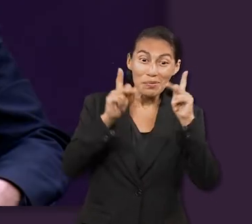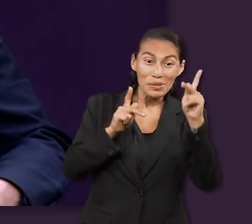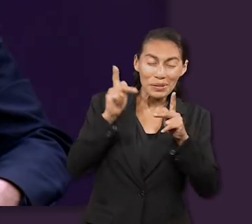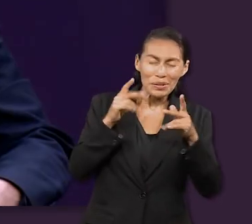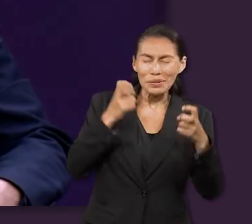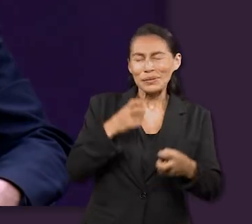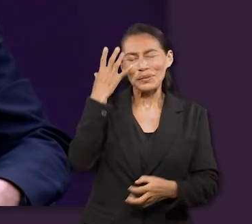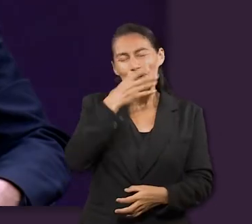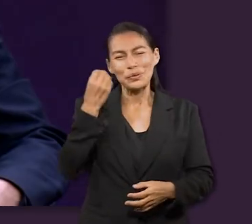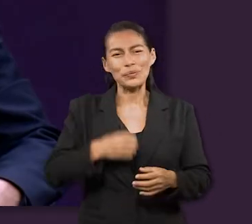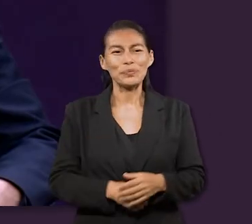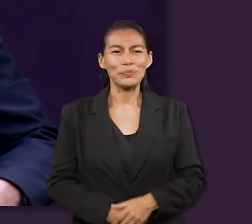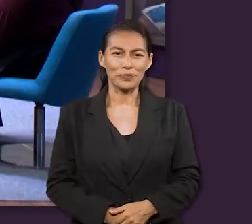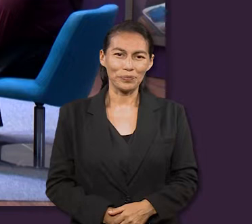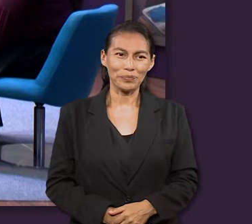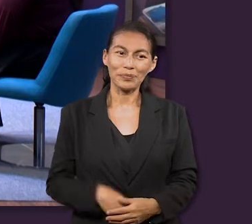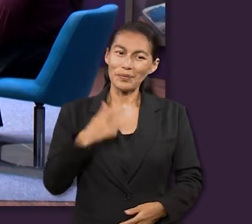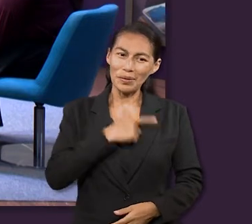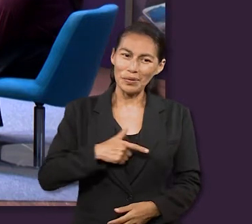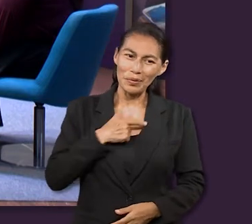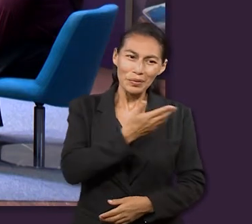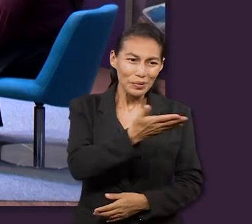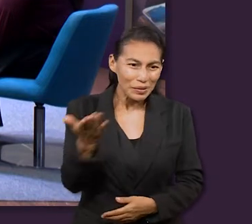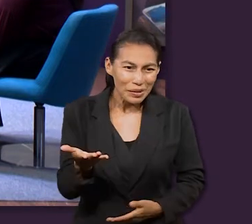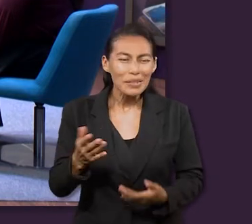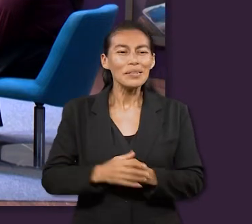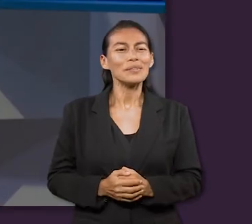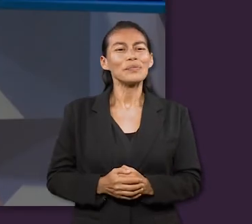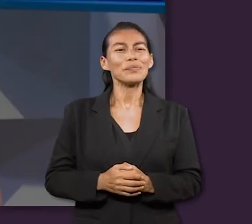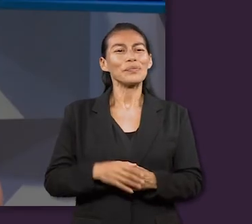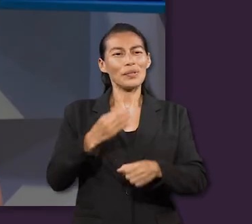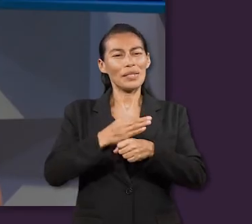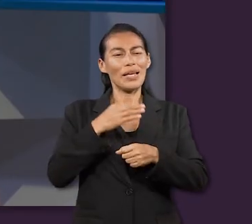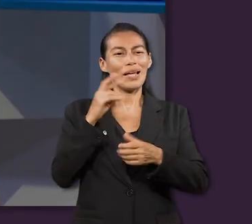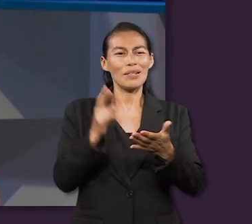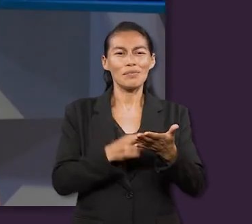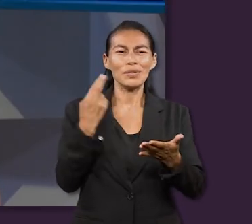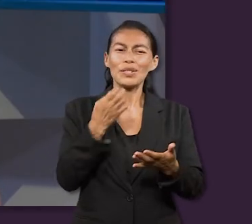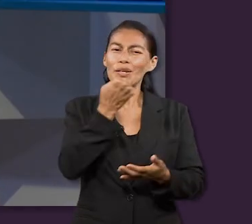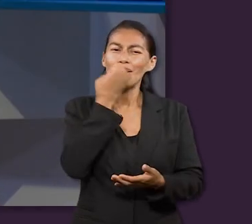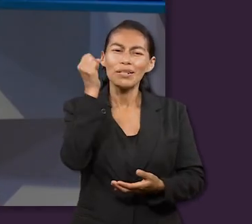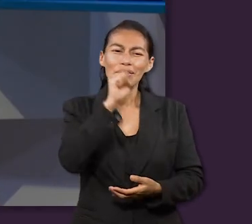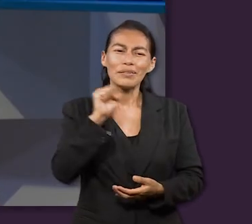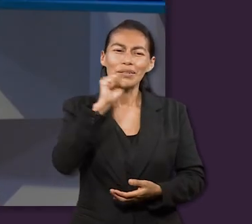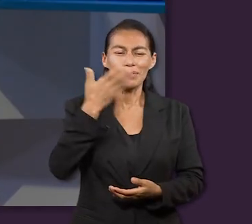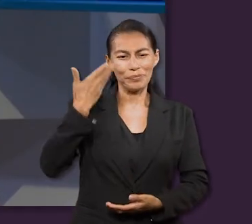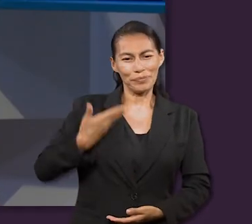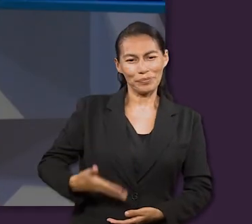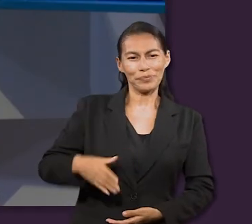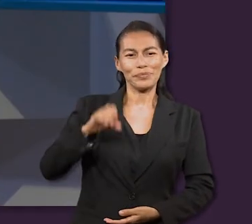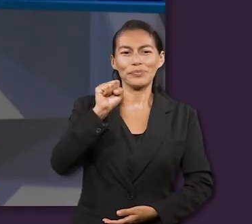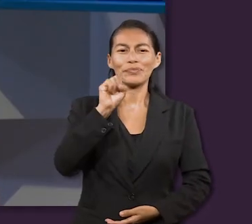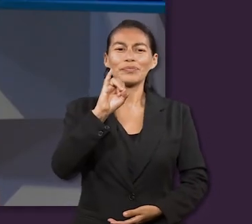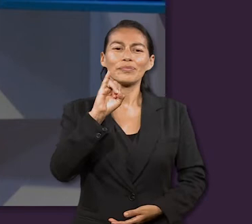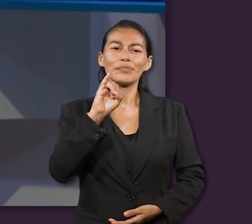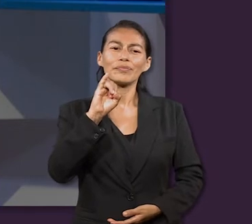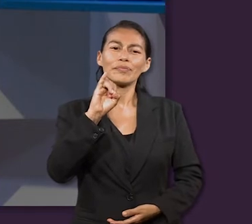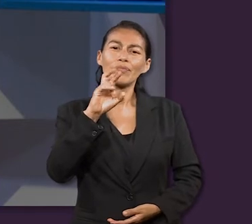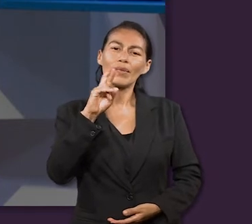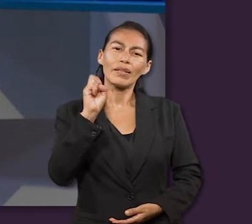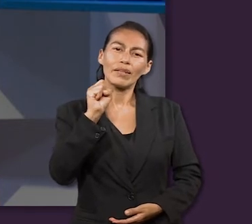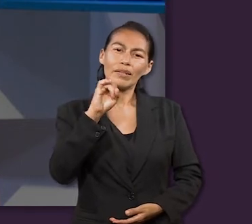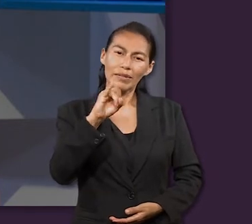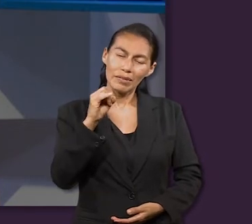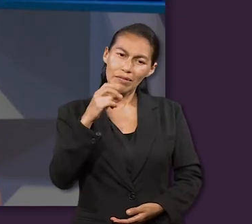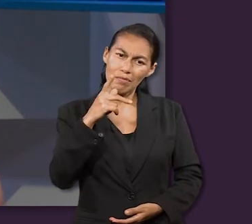Es un gusto poder estar con ustedes para este repaso de Escuela Sabática. bueno, mi nombre es Aray Prado y a mí no sé